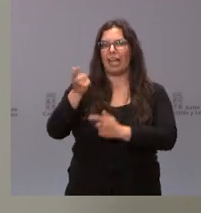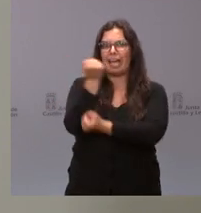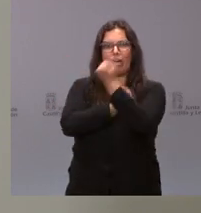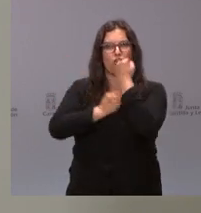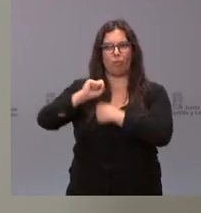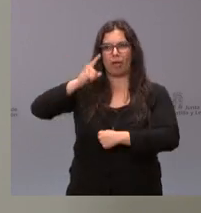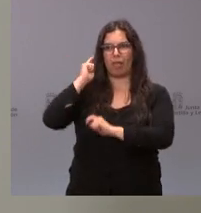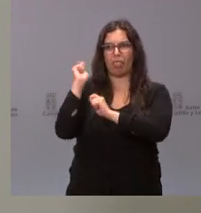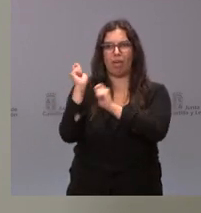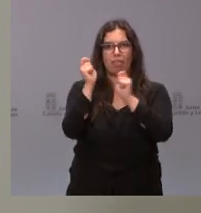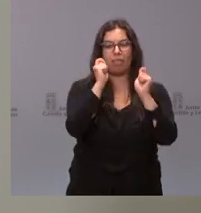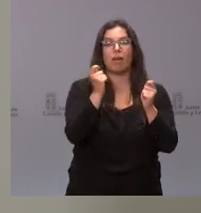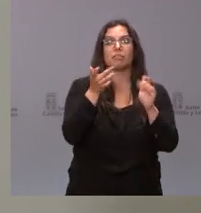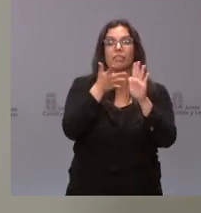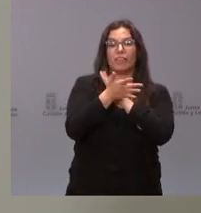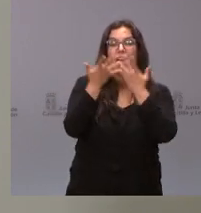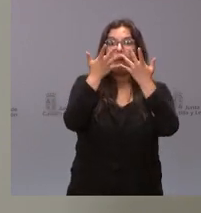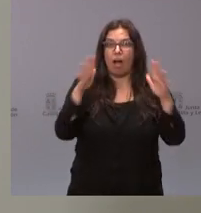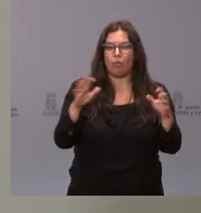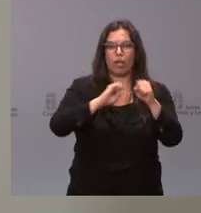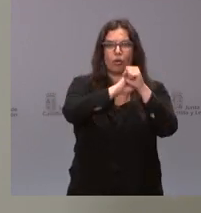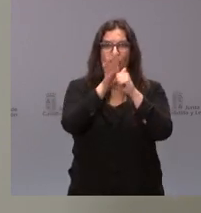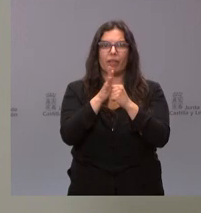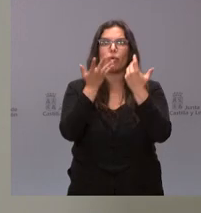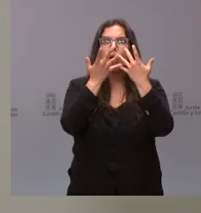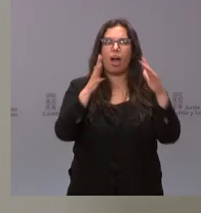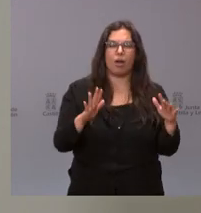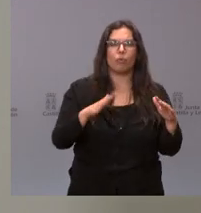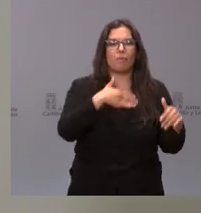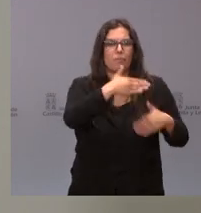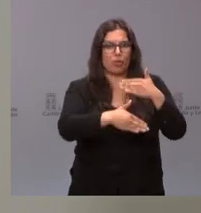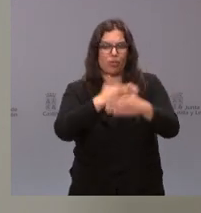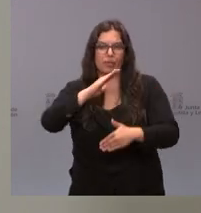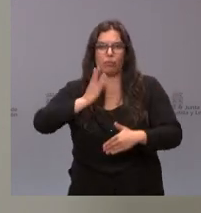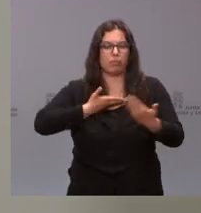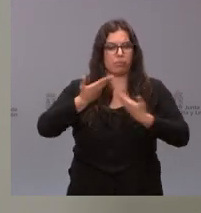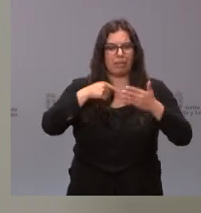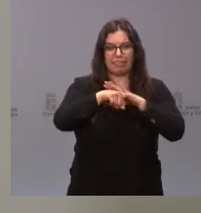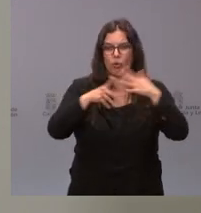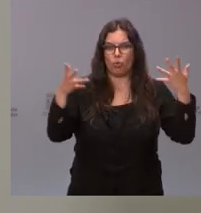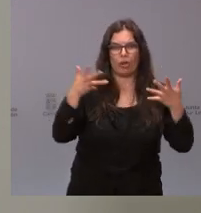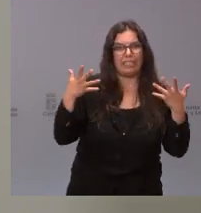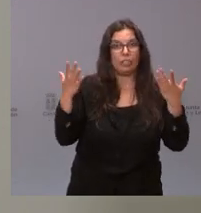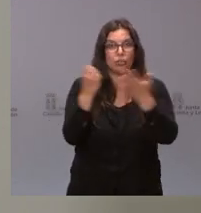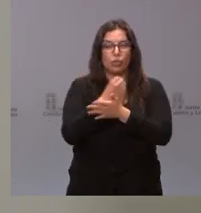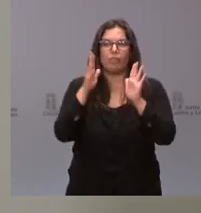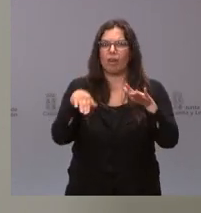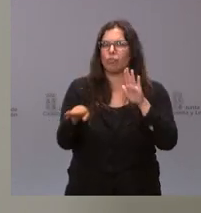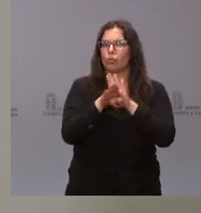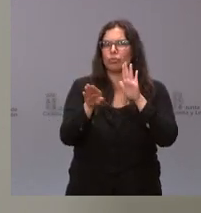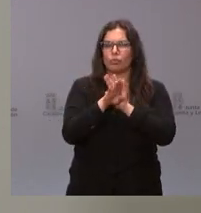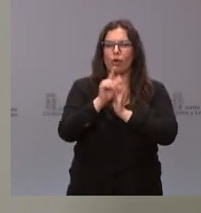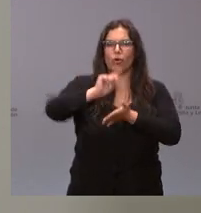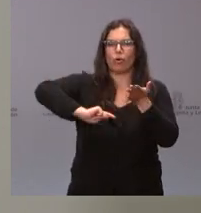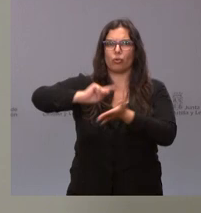refleja que, a pesar de la pandemia y todo el procedimiento que hemos tenido que padecer de muchas tramitaciones de urgencia y de emergencia, seguimos abordando una